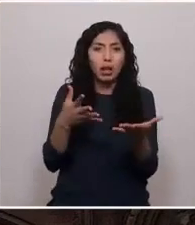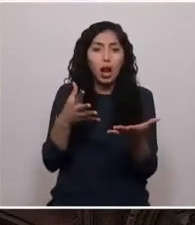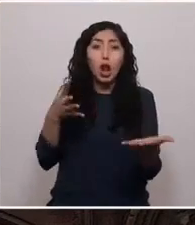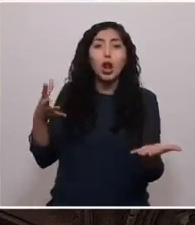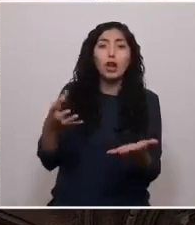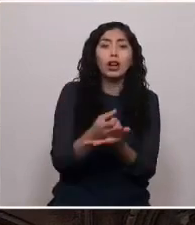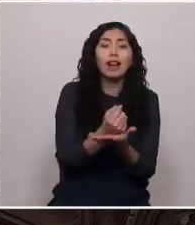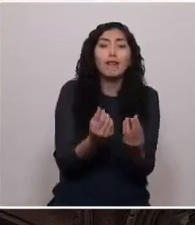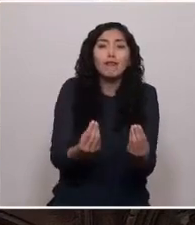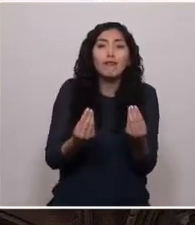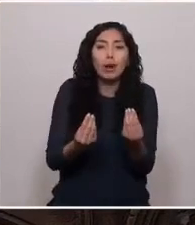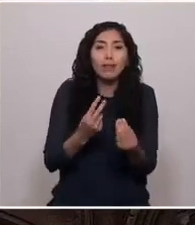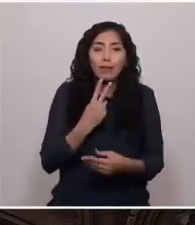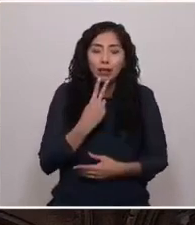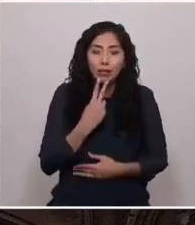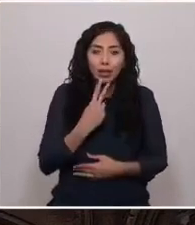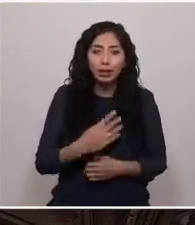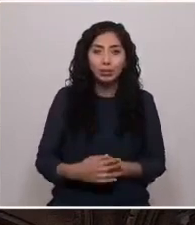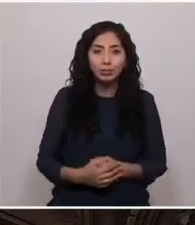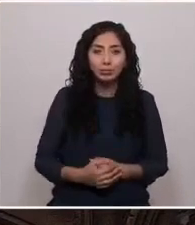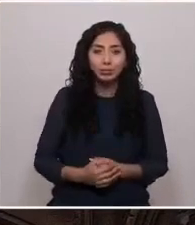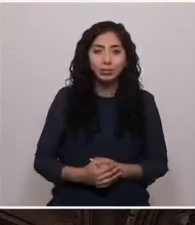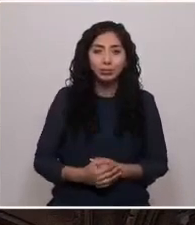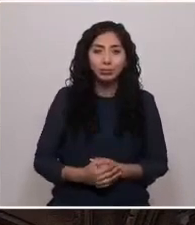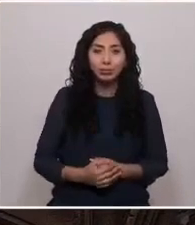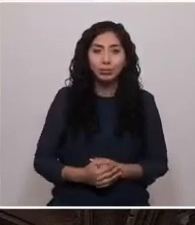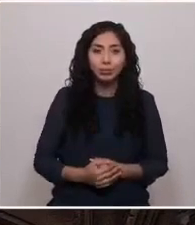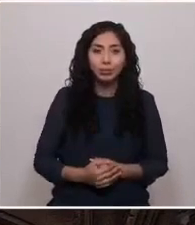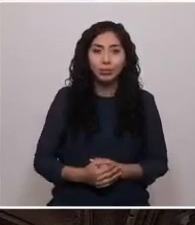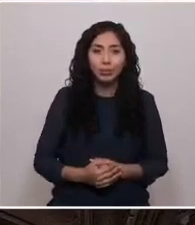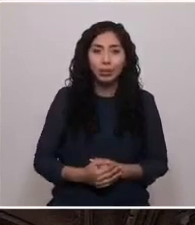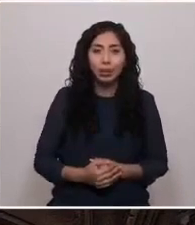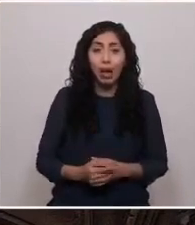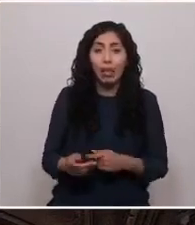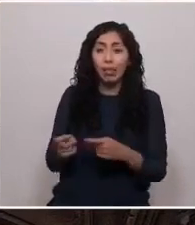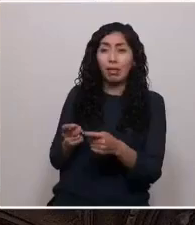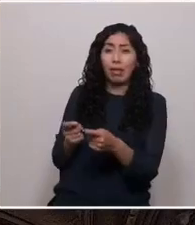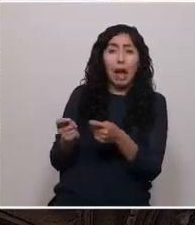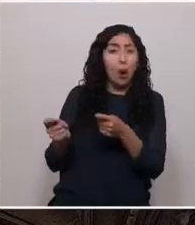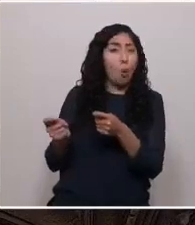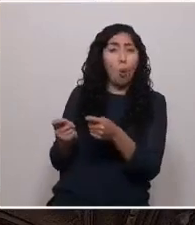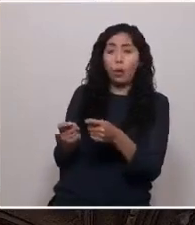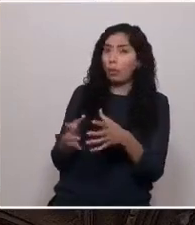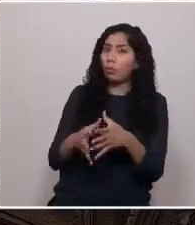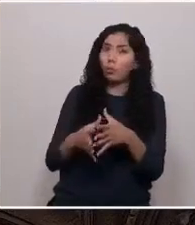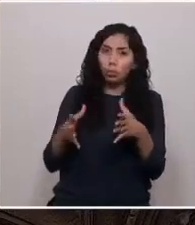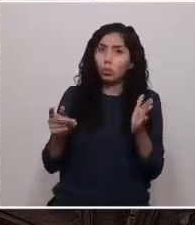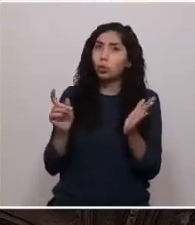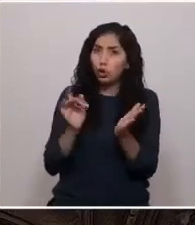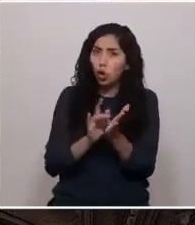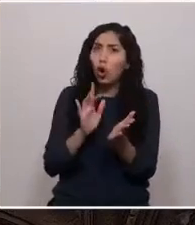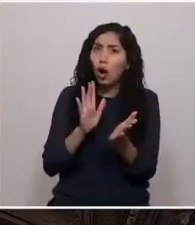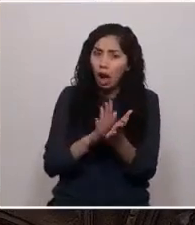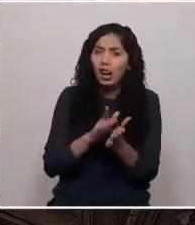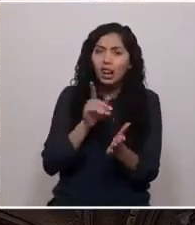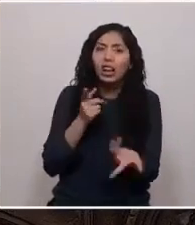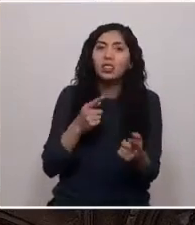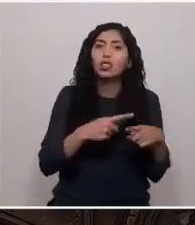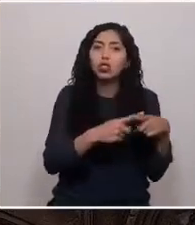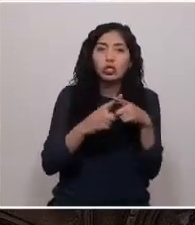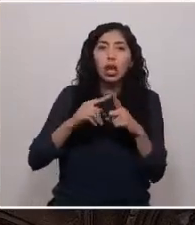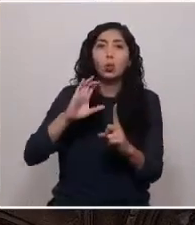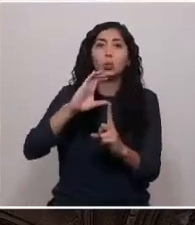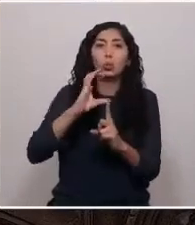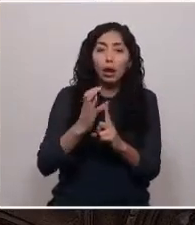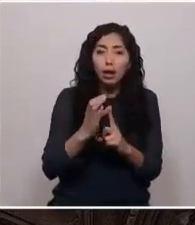vivir. Son muchas las deudas sociales, culturales y reparaciones con las